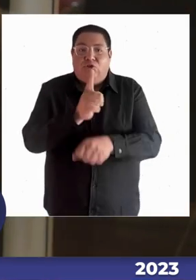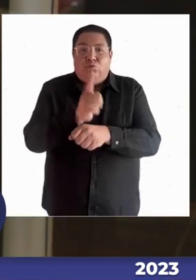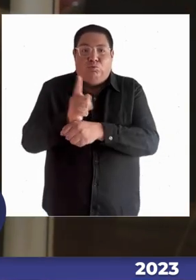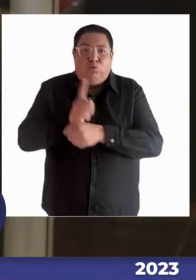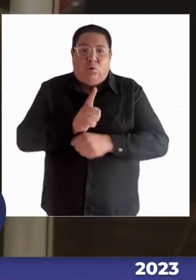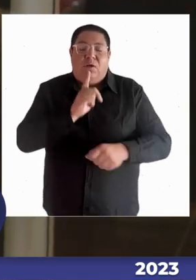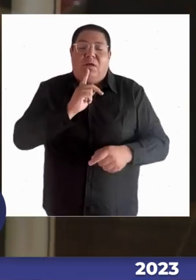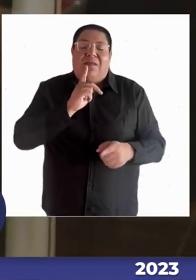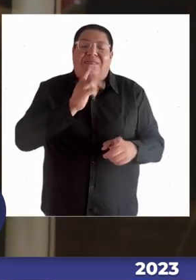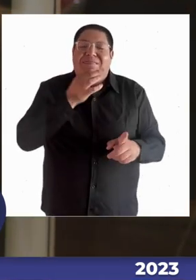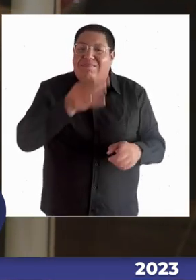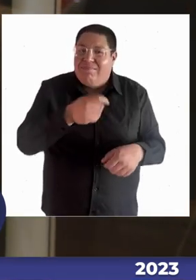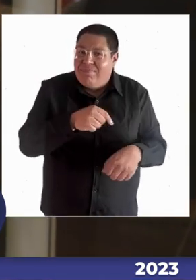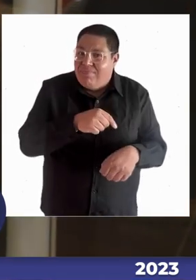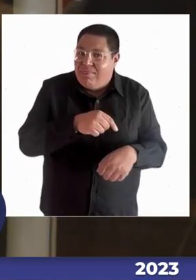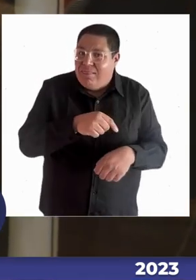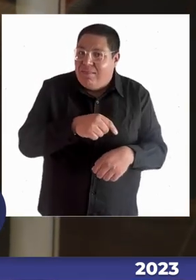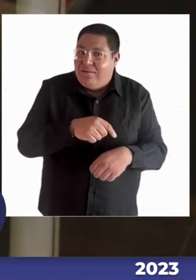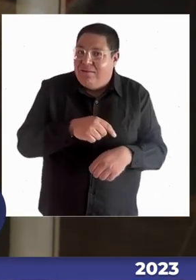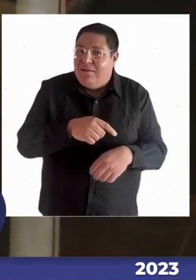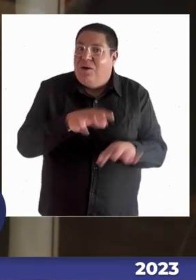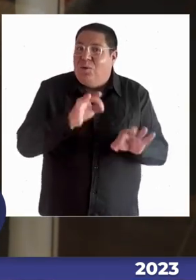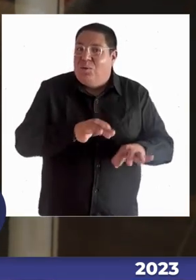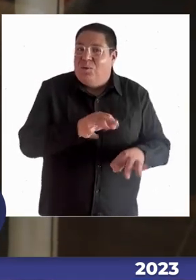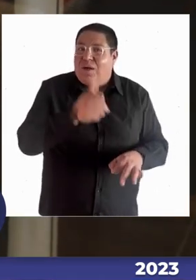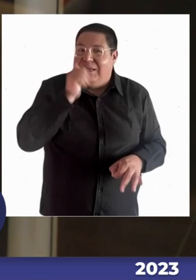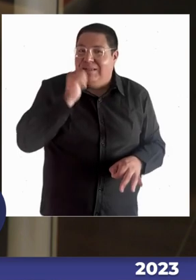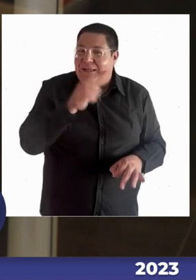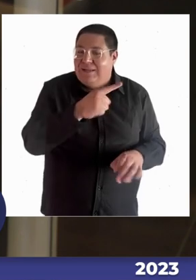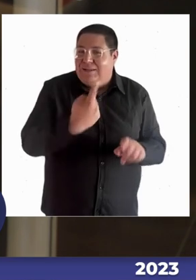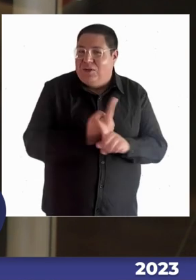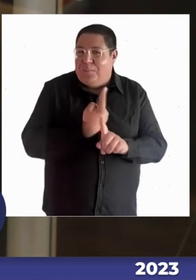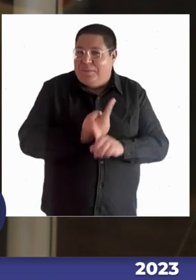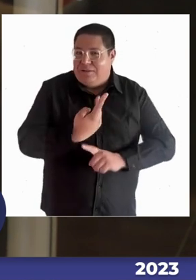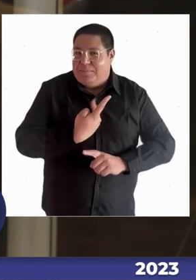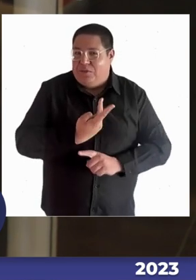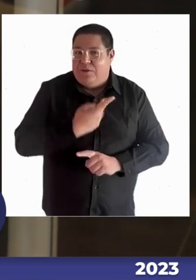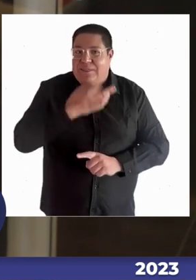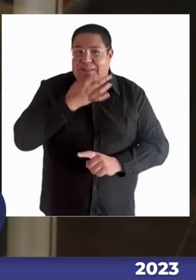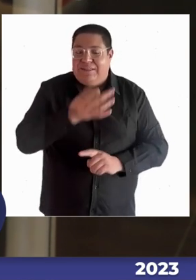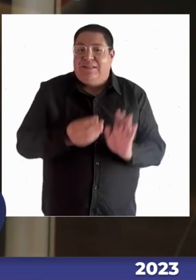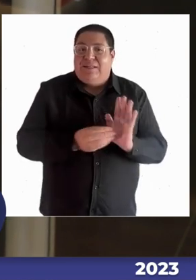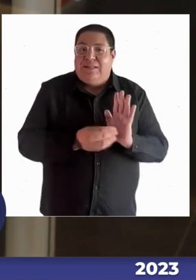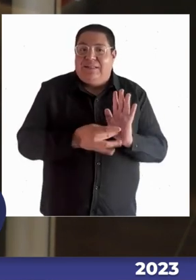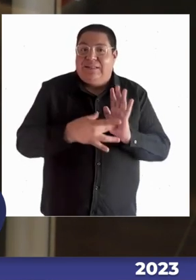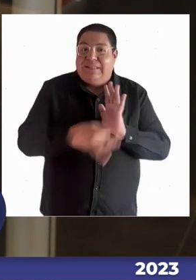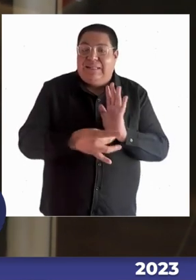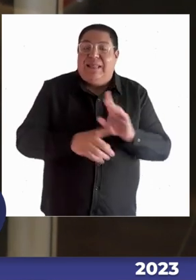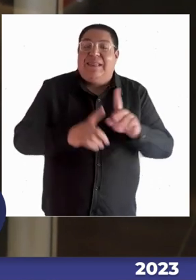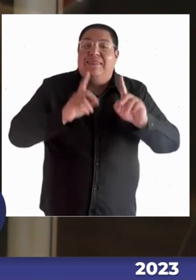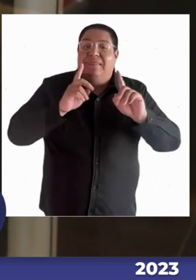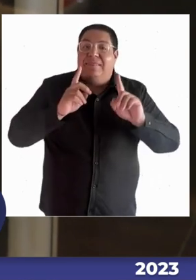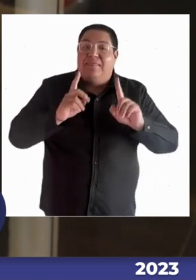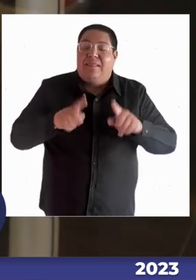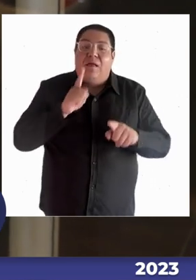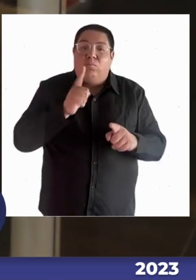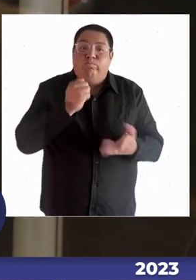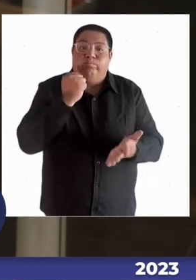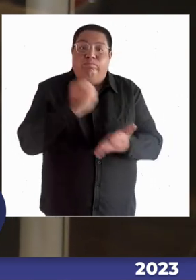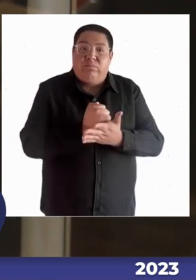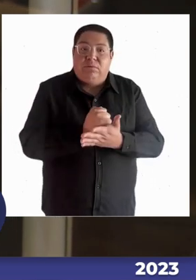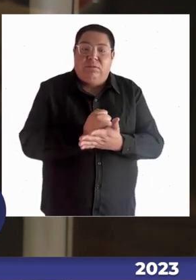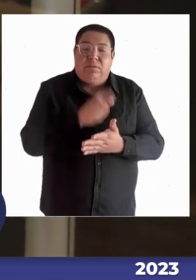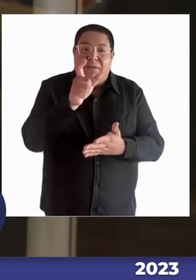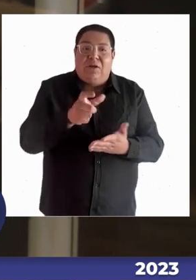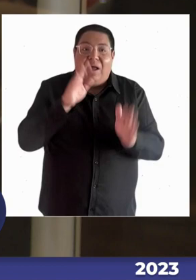específicamente, ayer justamente lo conversamos con su asesor, que señala que es debidamente diagnosticado autista. Entonces,